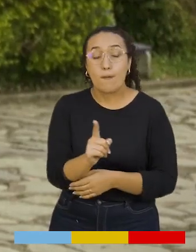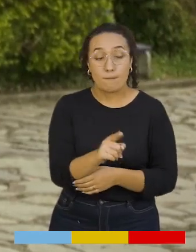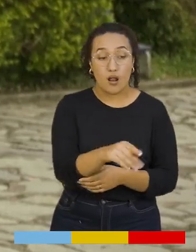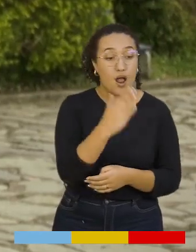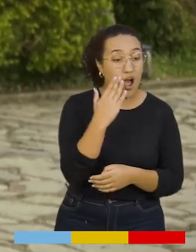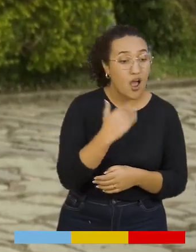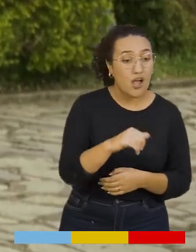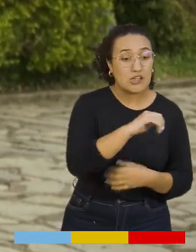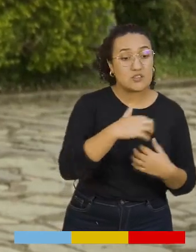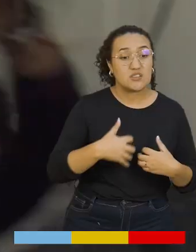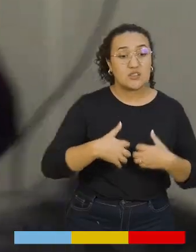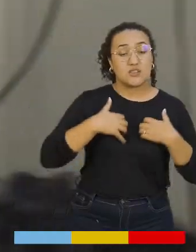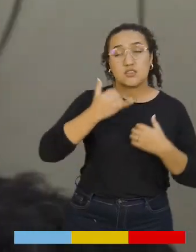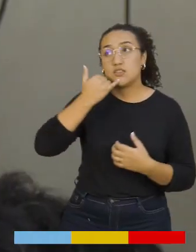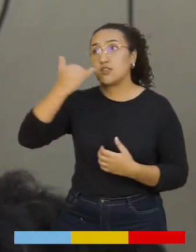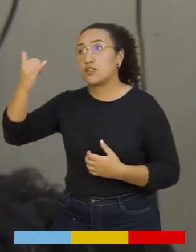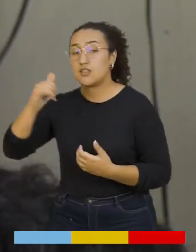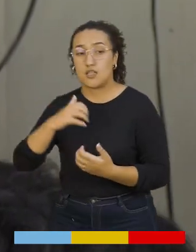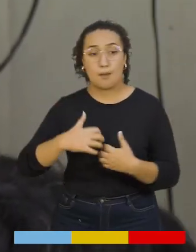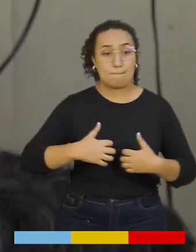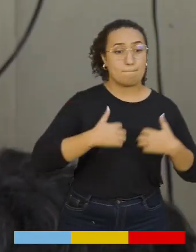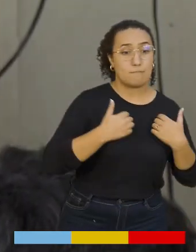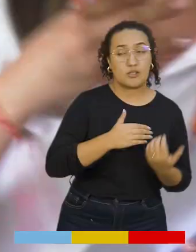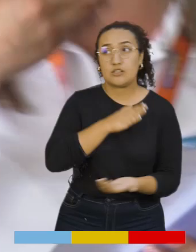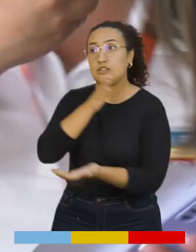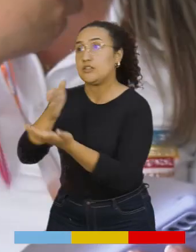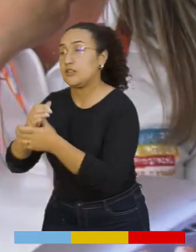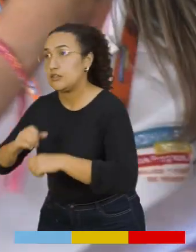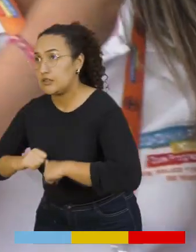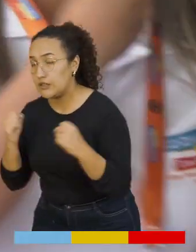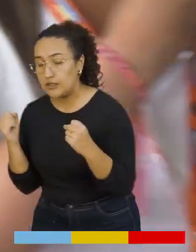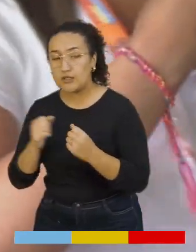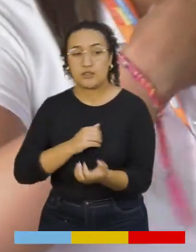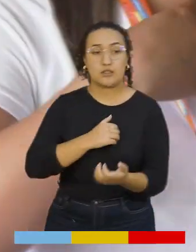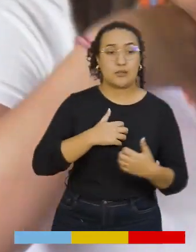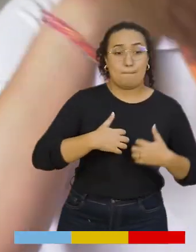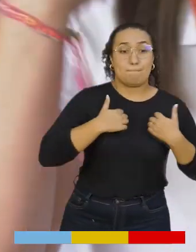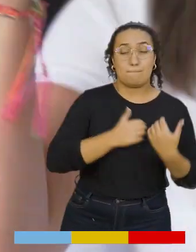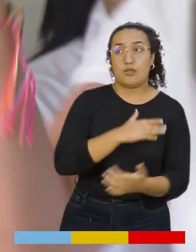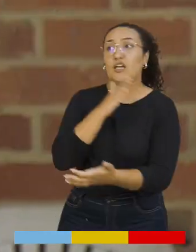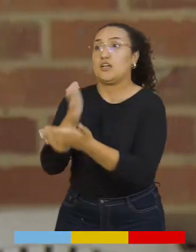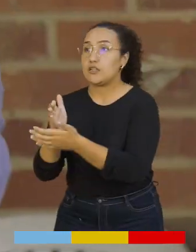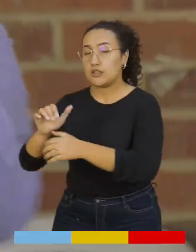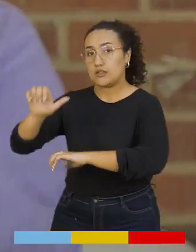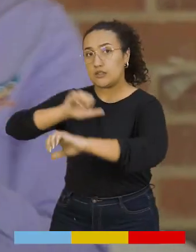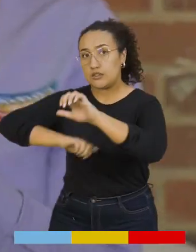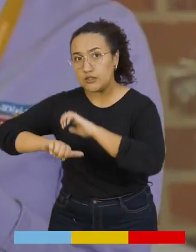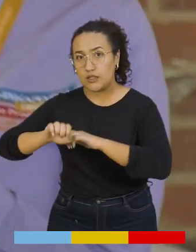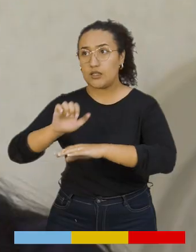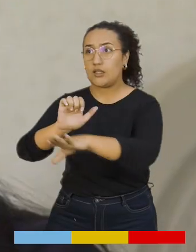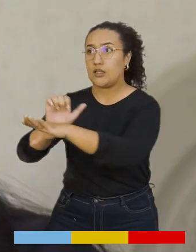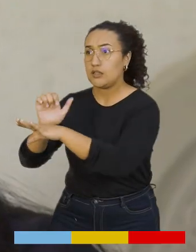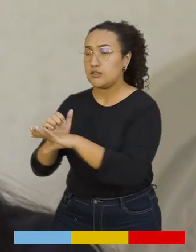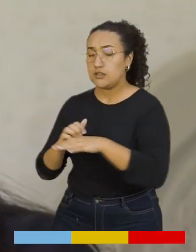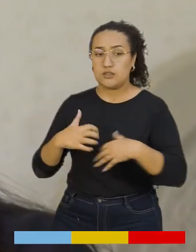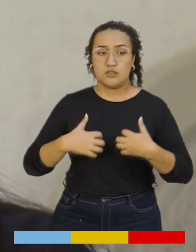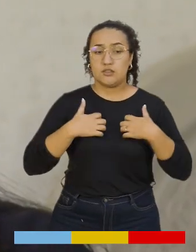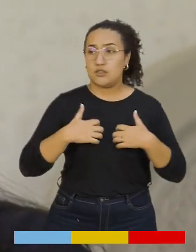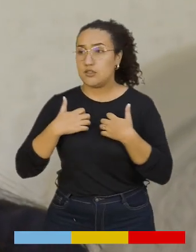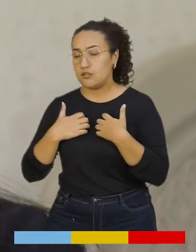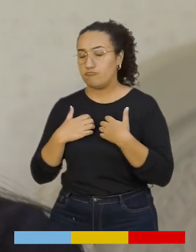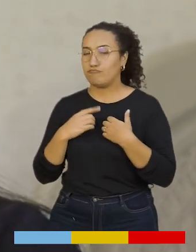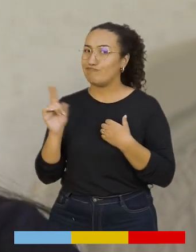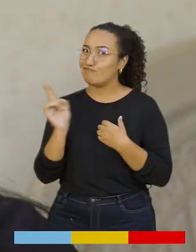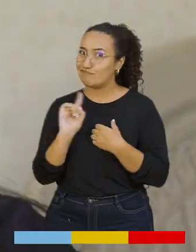llamar, les da miedo ir a Bogotá, les da miedo ir a la defensoría, les da miedo ir a las entidades. Entonces